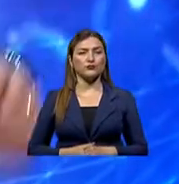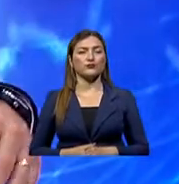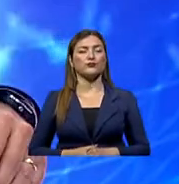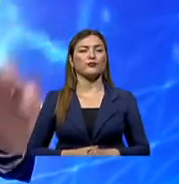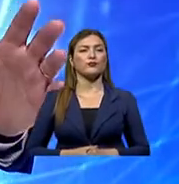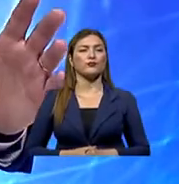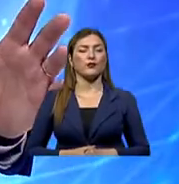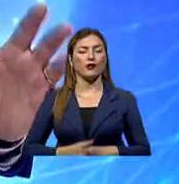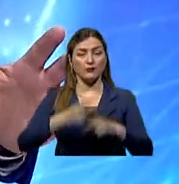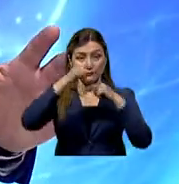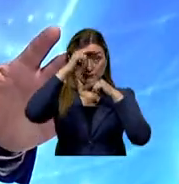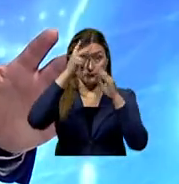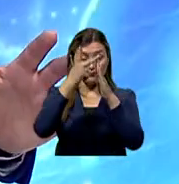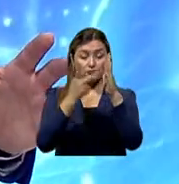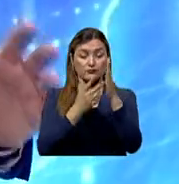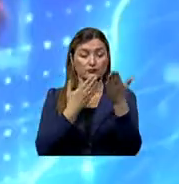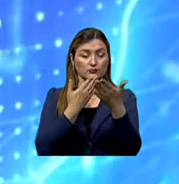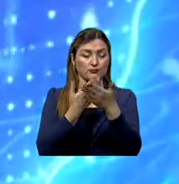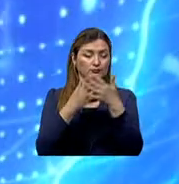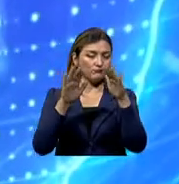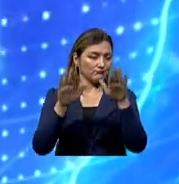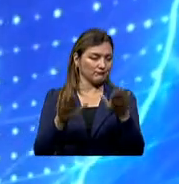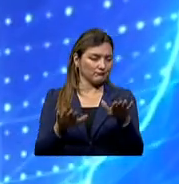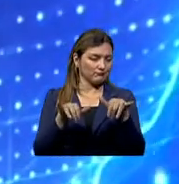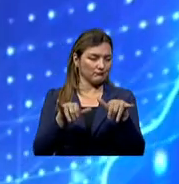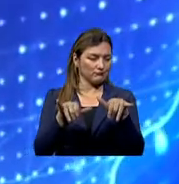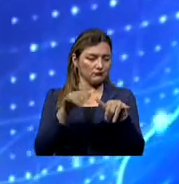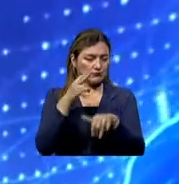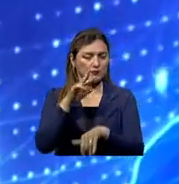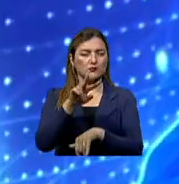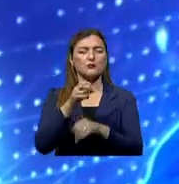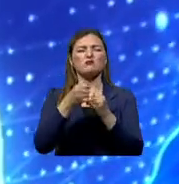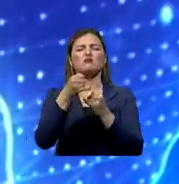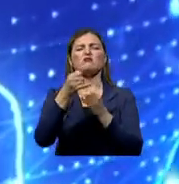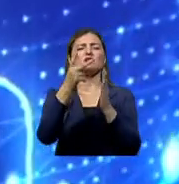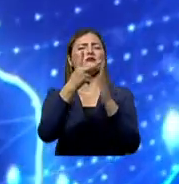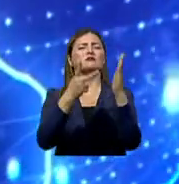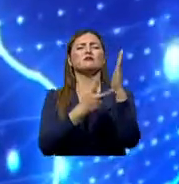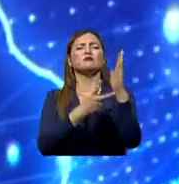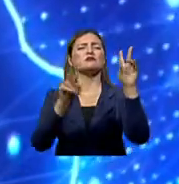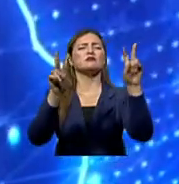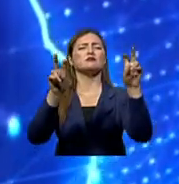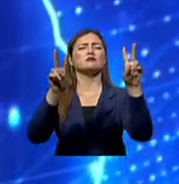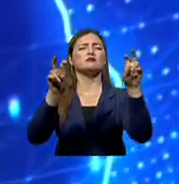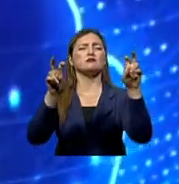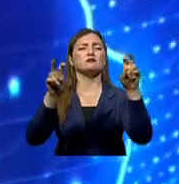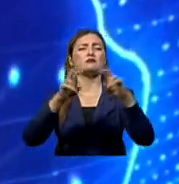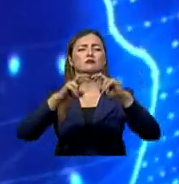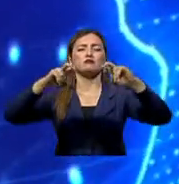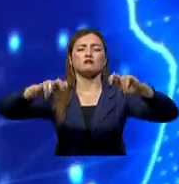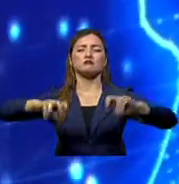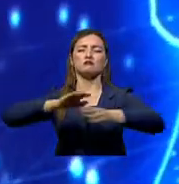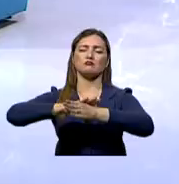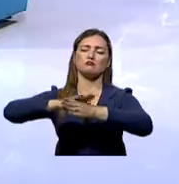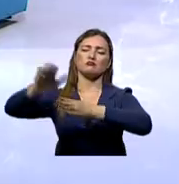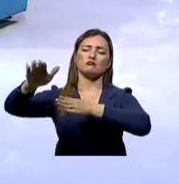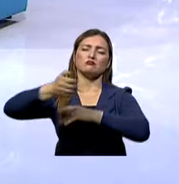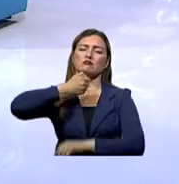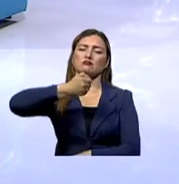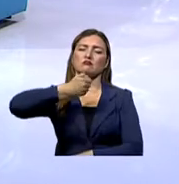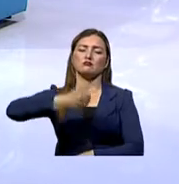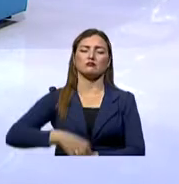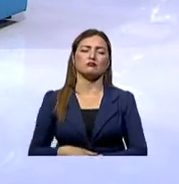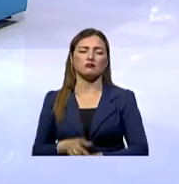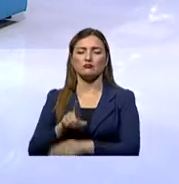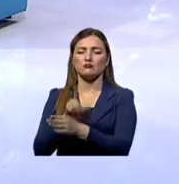Gracias por continuar en nuestra sintonía en esta última parte del programa como siempre tenemos la presencia de un especialista. Esta vez junto a